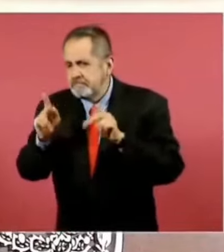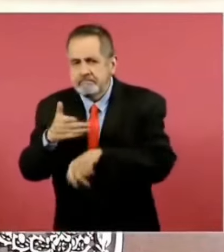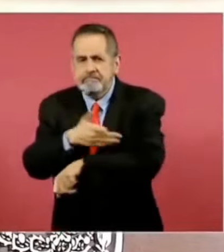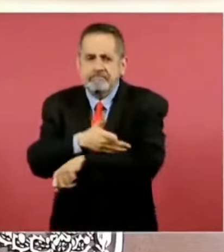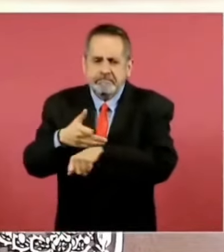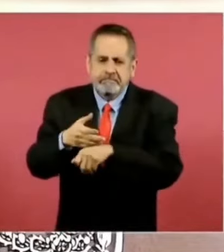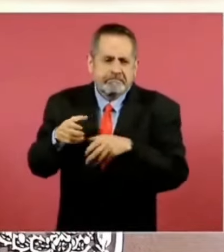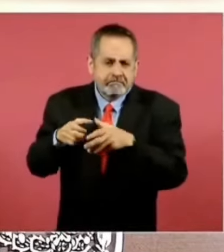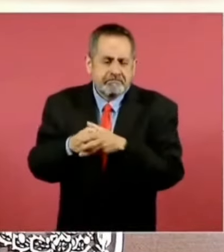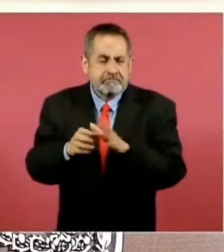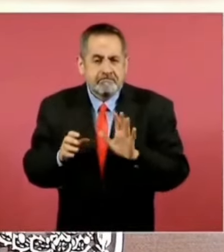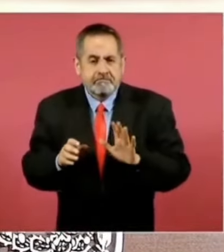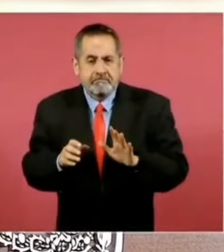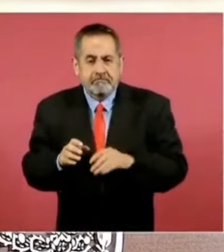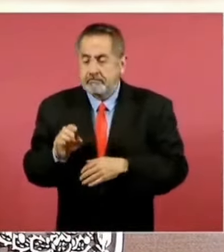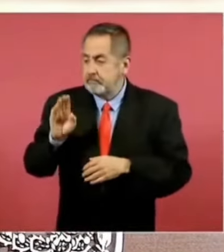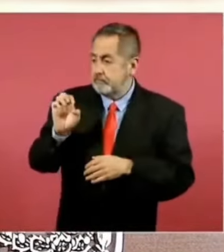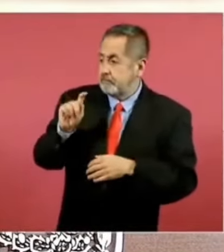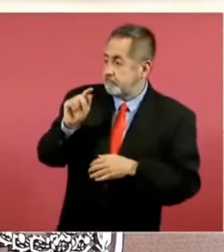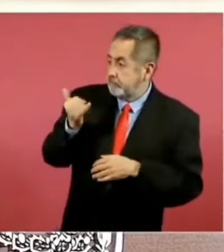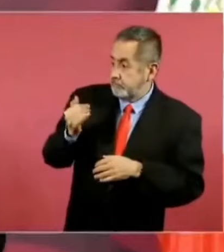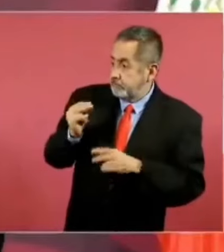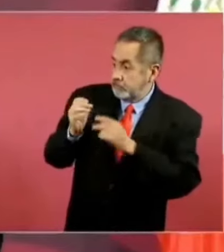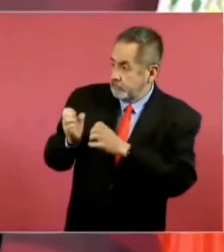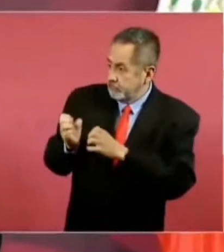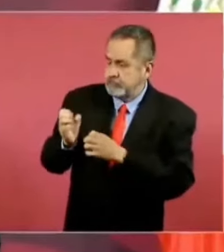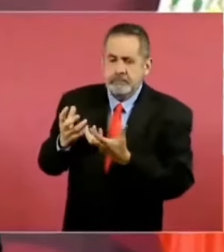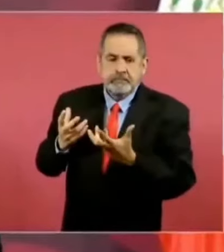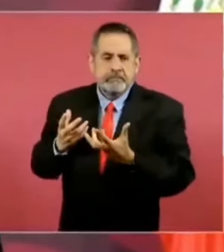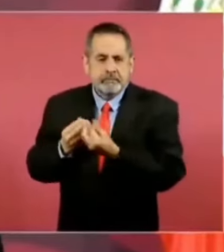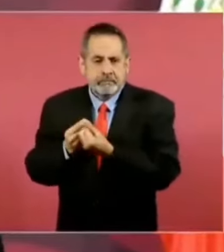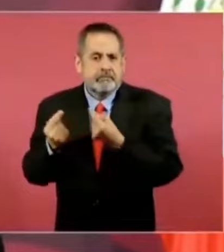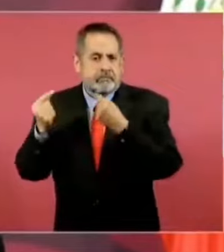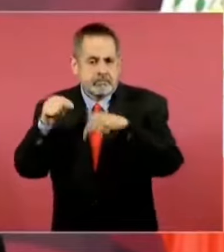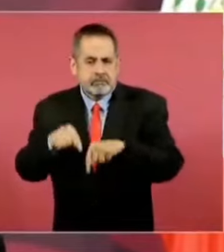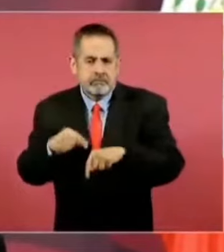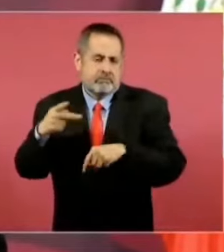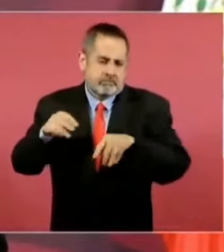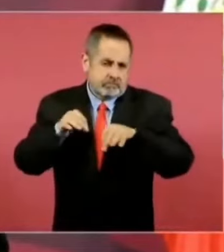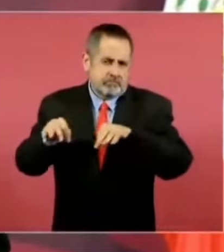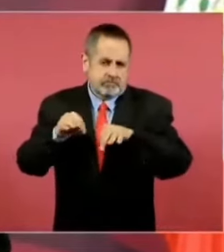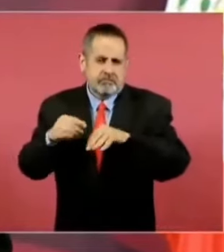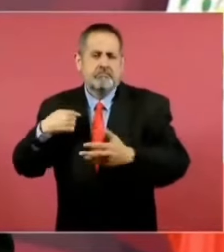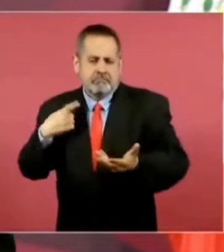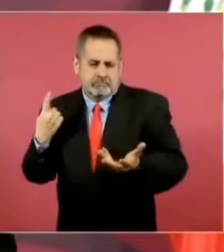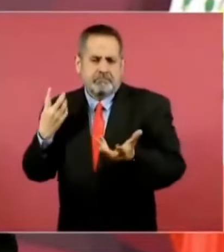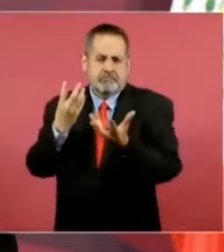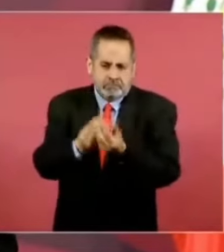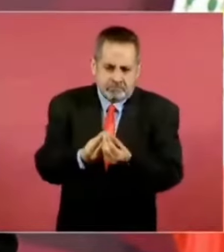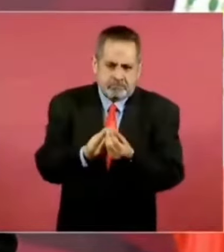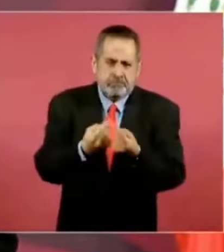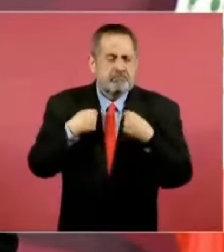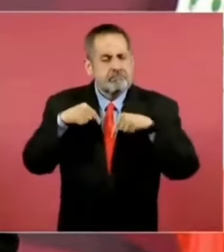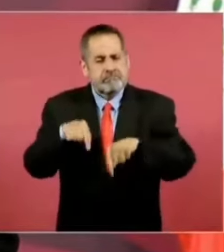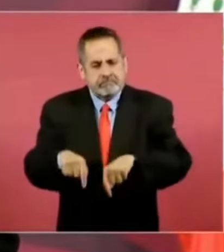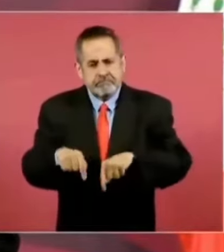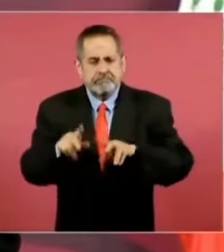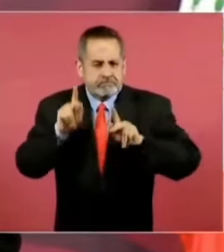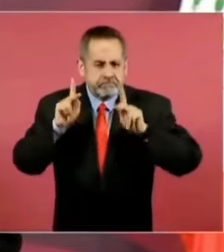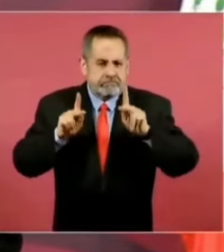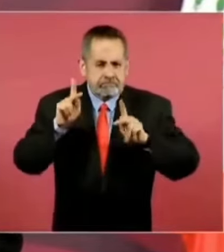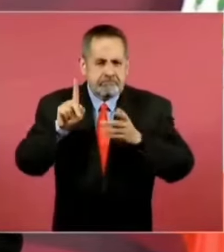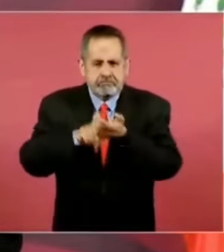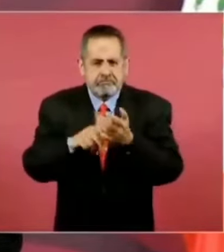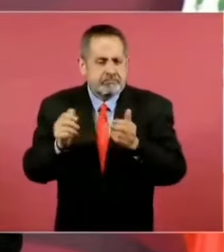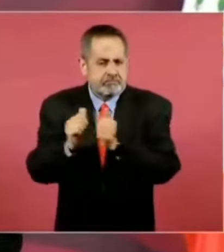cuando no esté Beatriz allá, y esté acá por su trabajo, voy a venir a